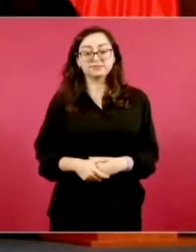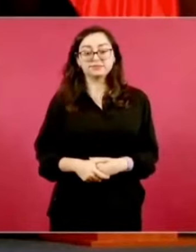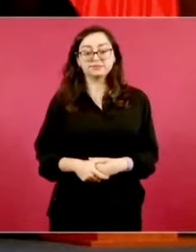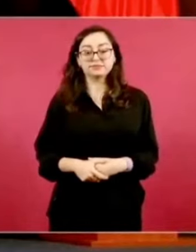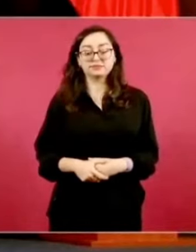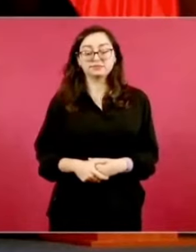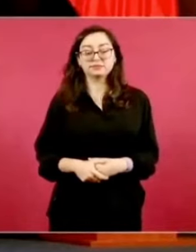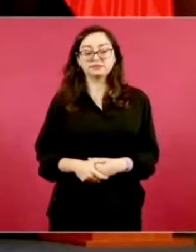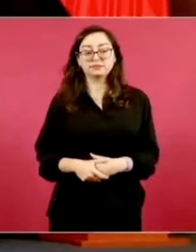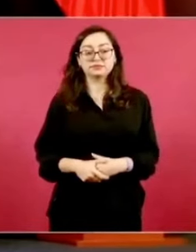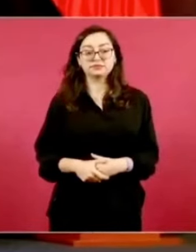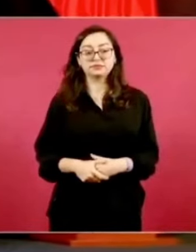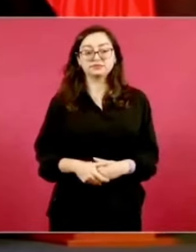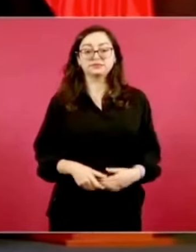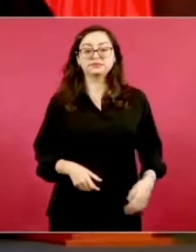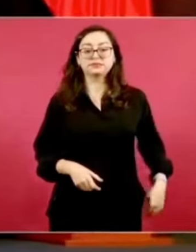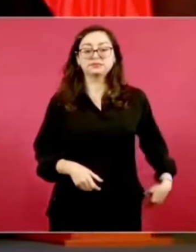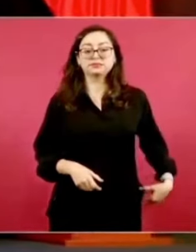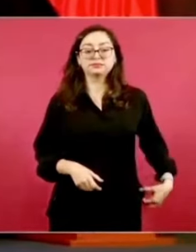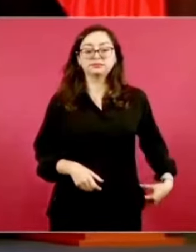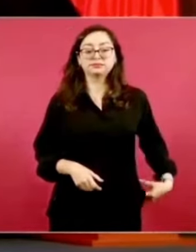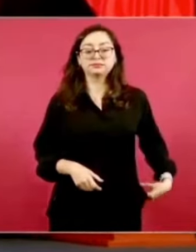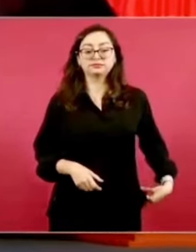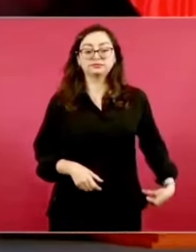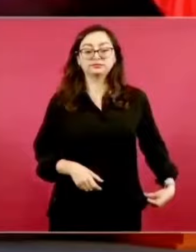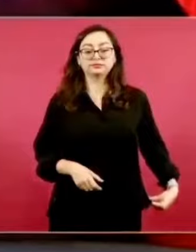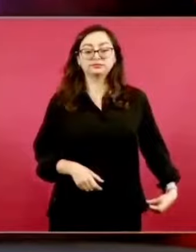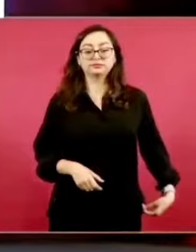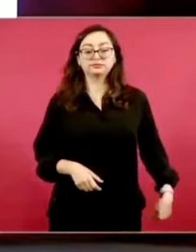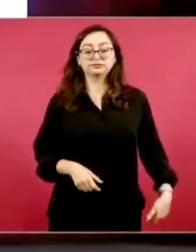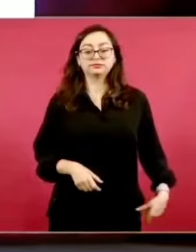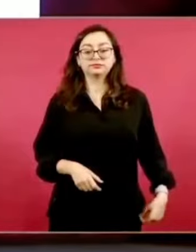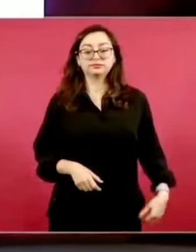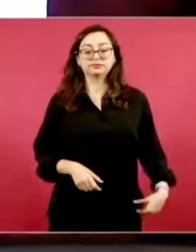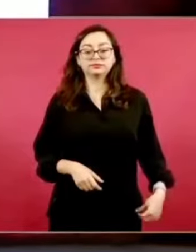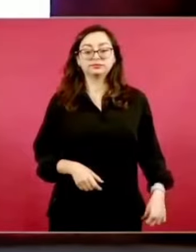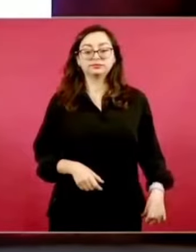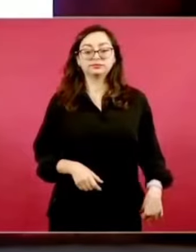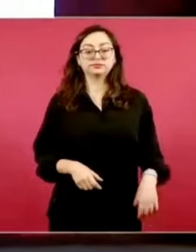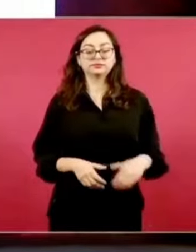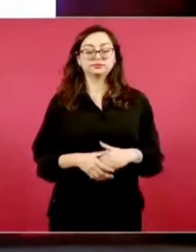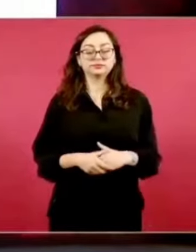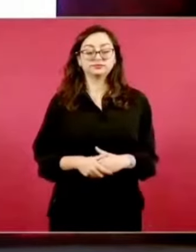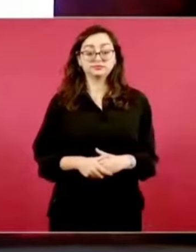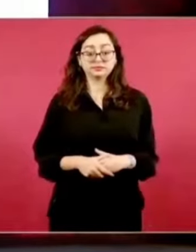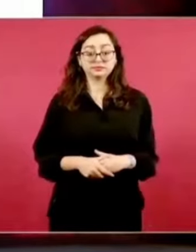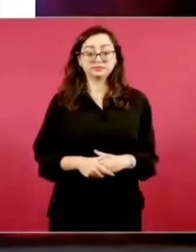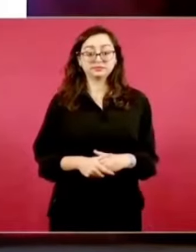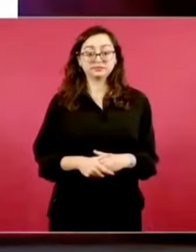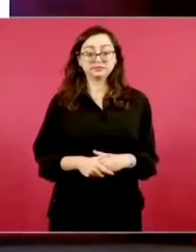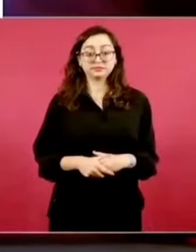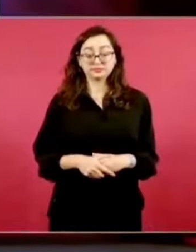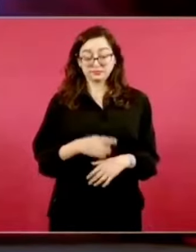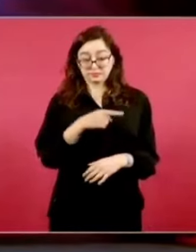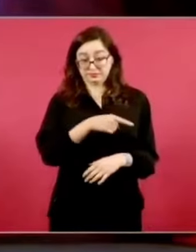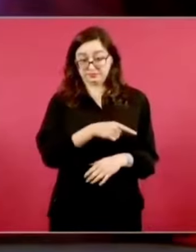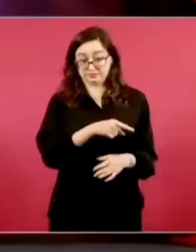Pero esto es, y este señor,